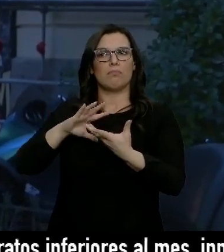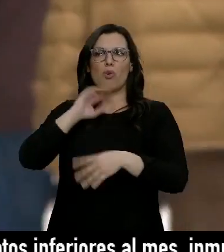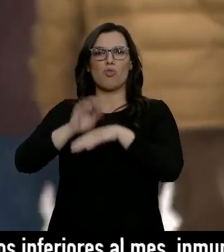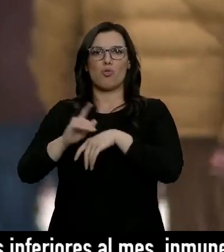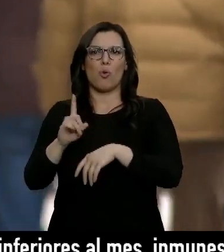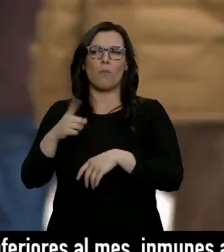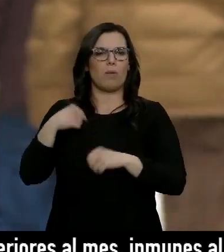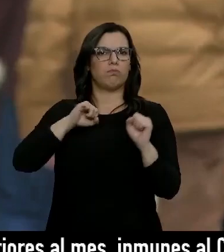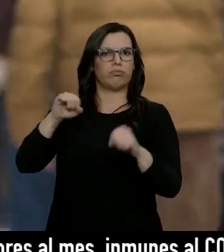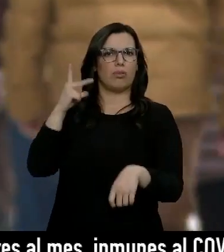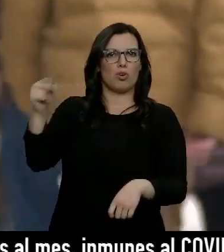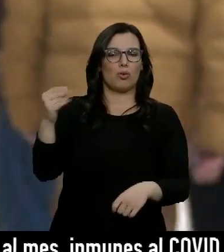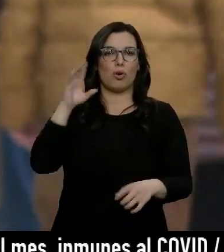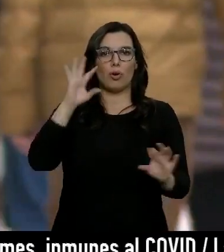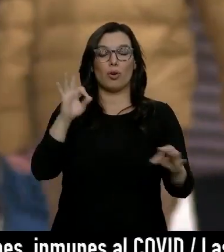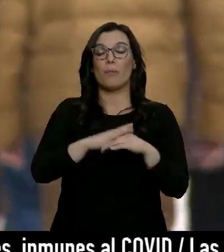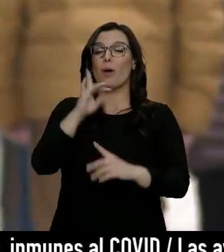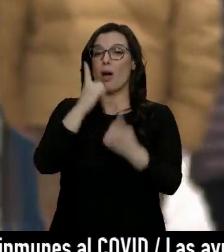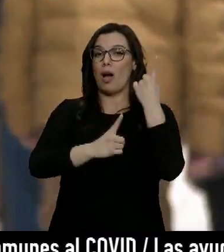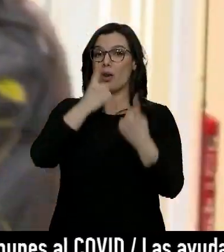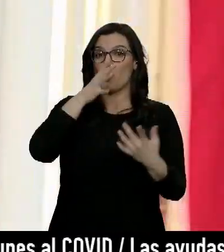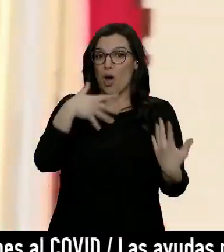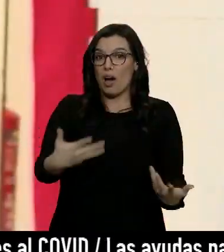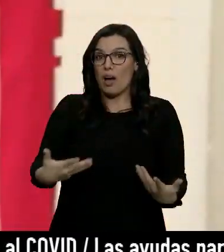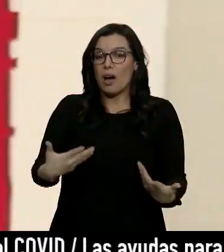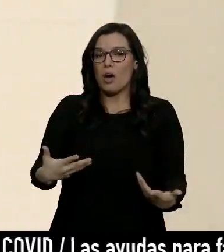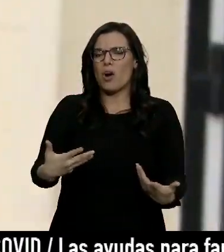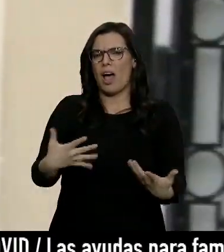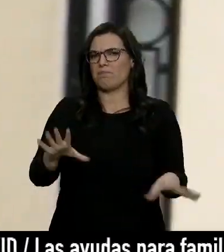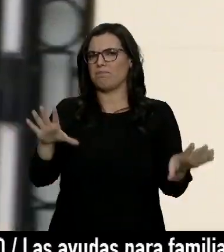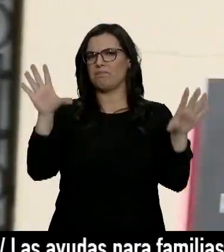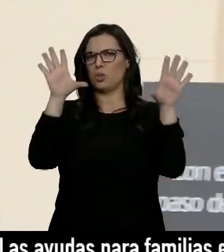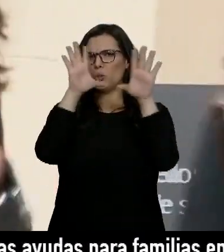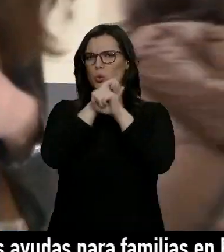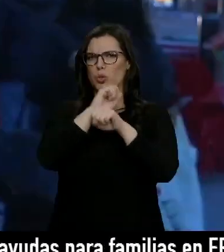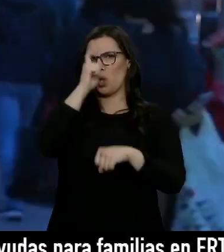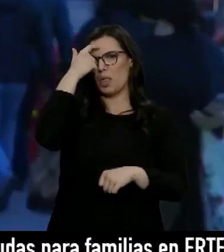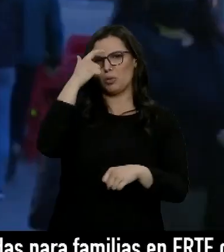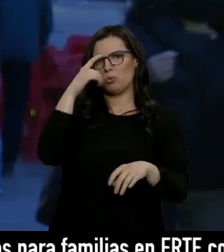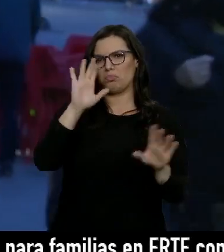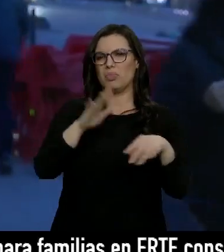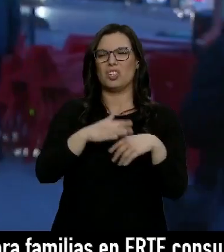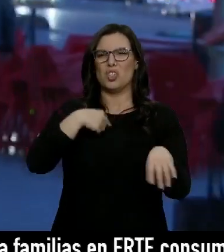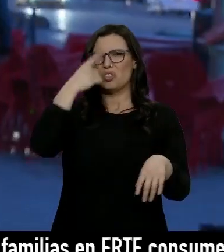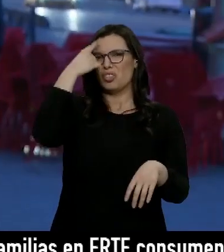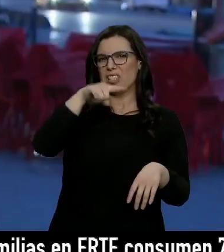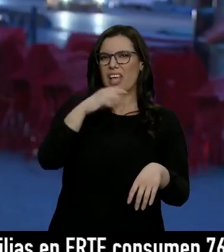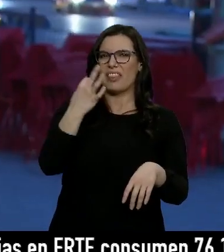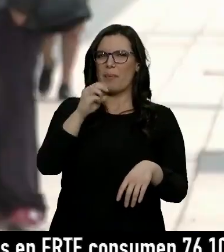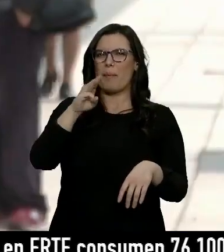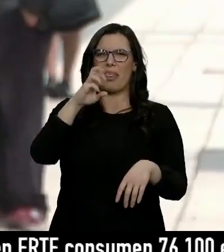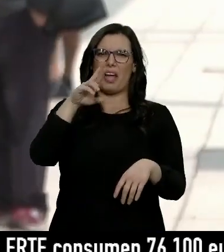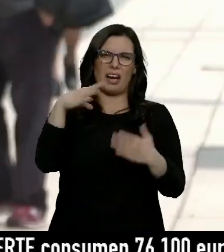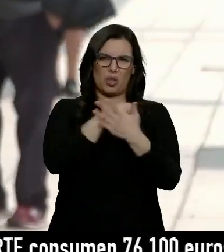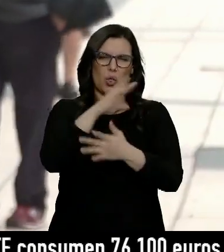a la legalidad. Aunque hay alguno que a estas alturas todavía no tiene muy claros los conceptos. Sé que tienen que tener PCR y